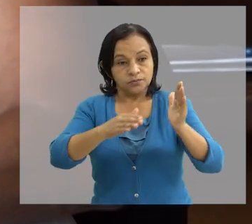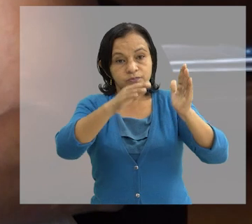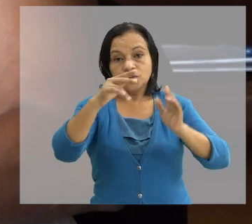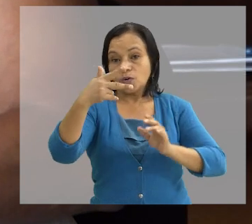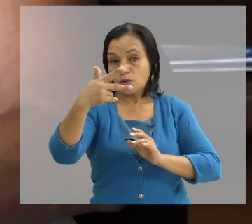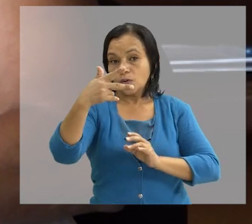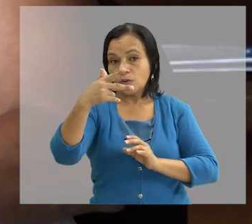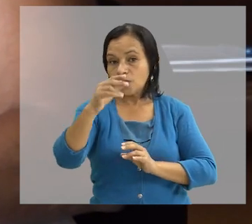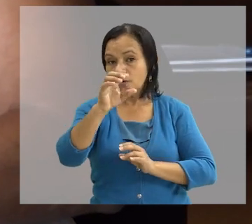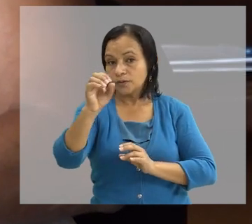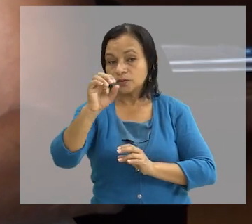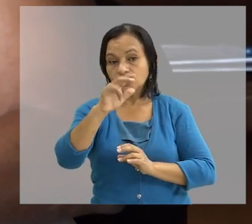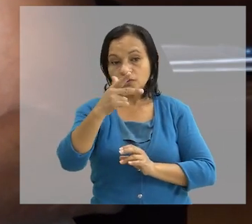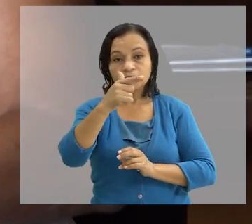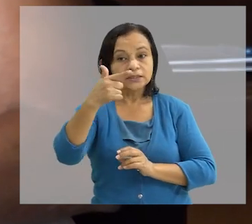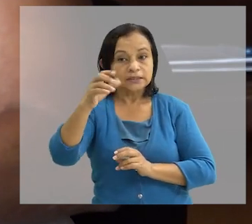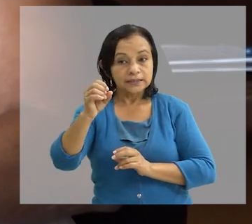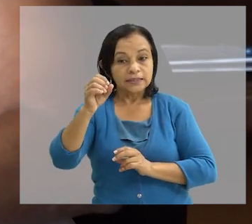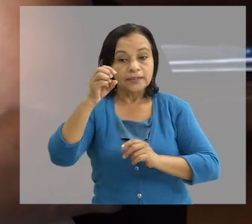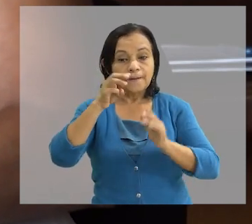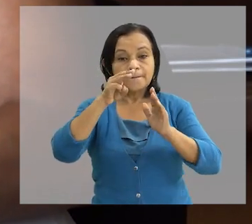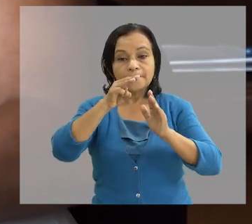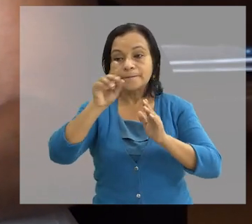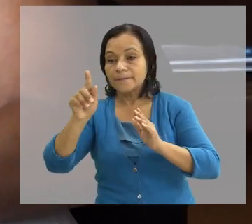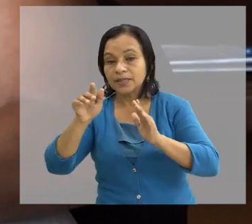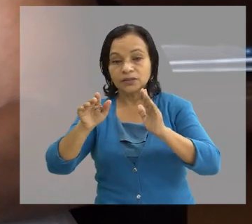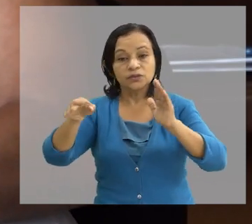870 metros sobre el nivel del mar